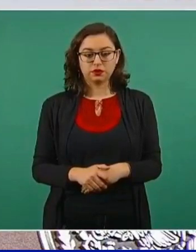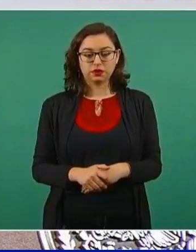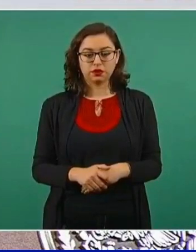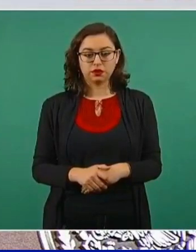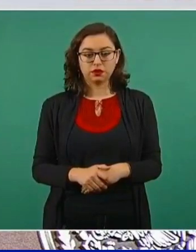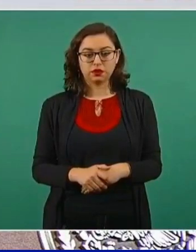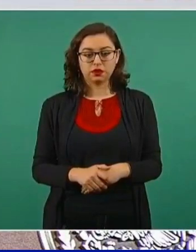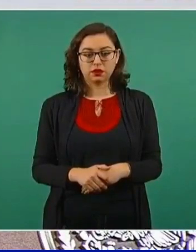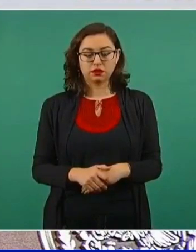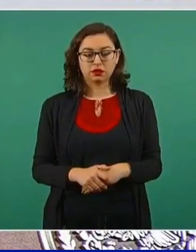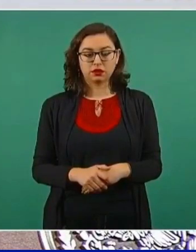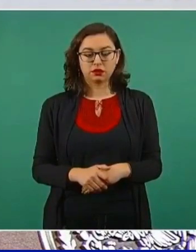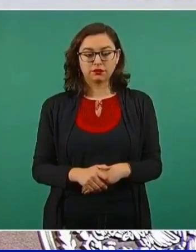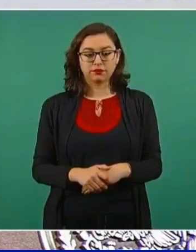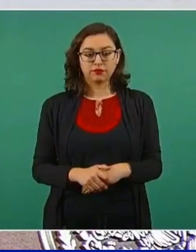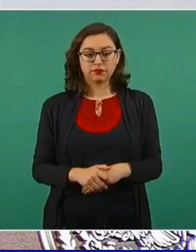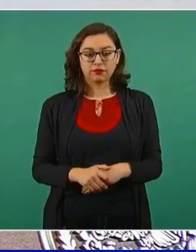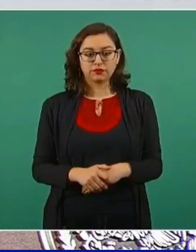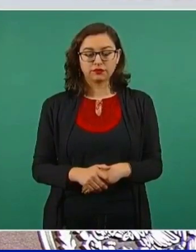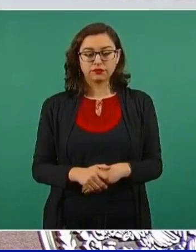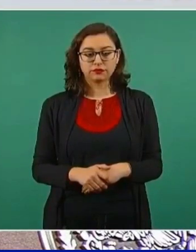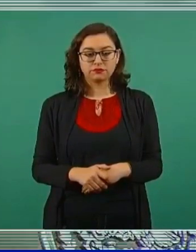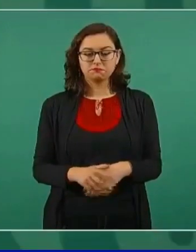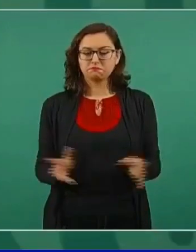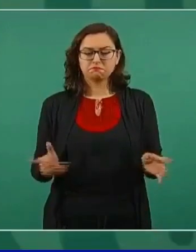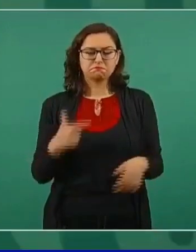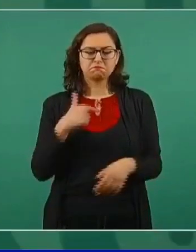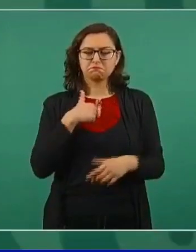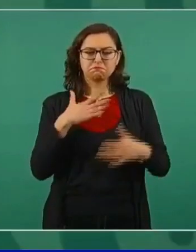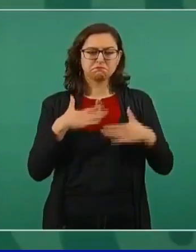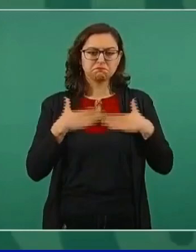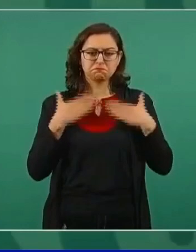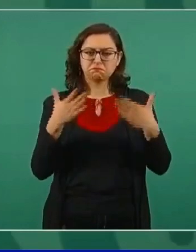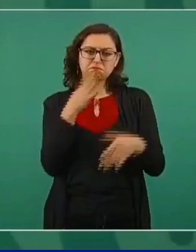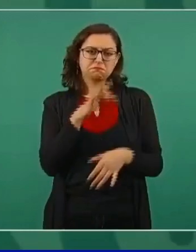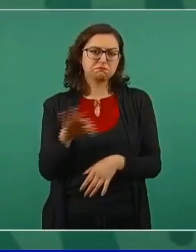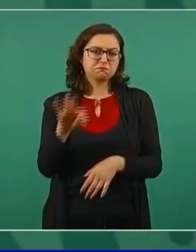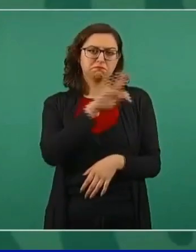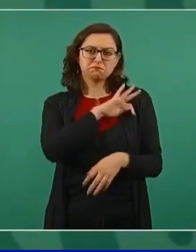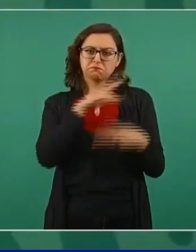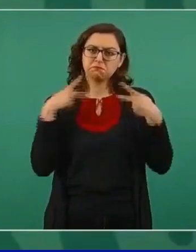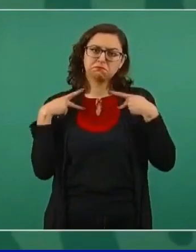mucha fe. En el pueblo.